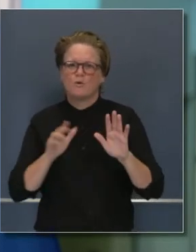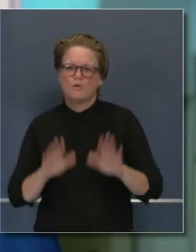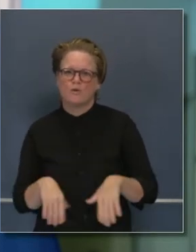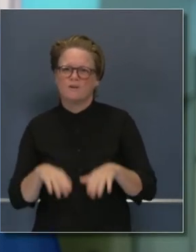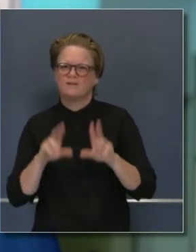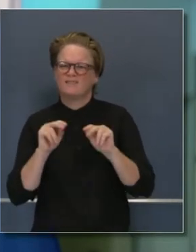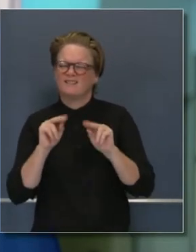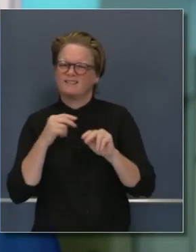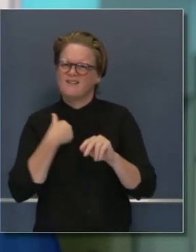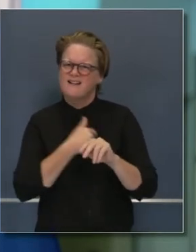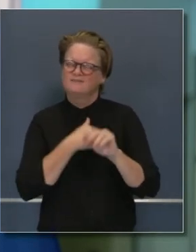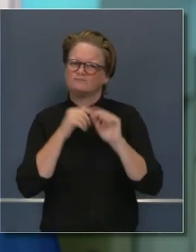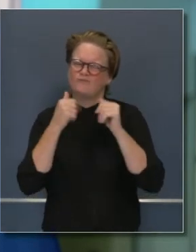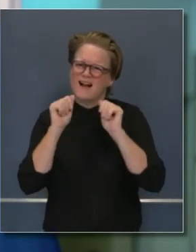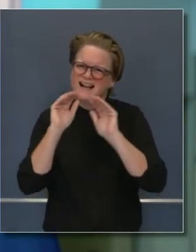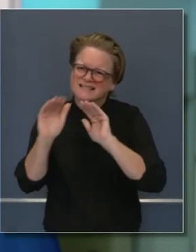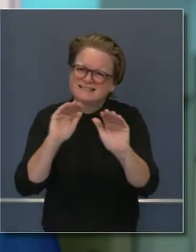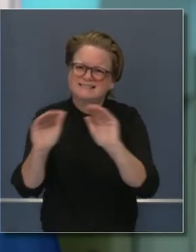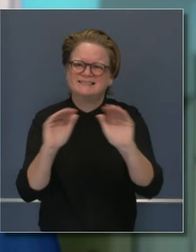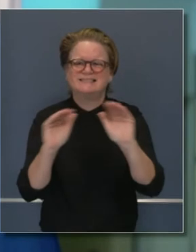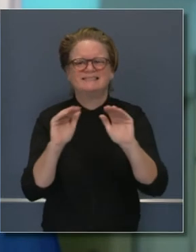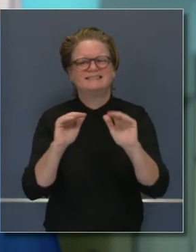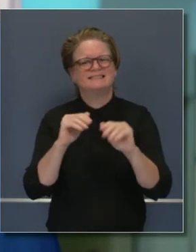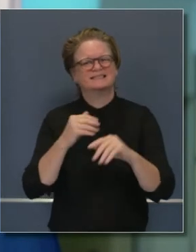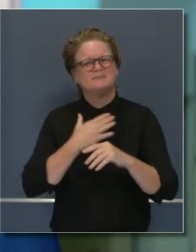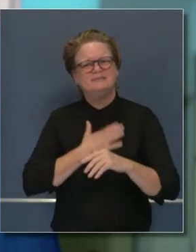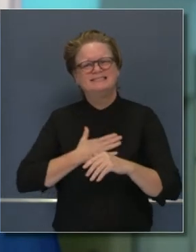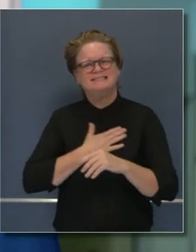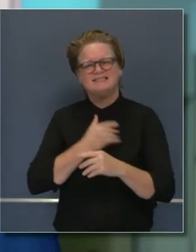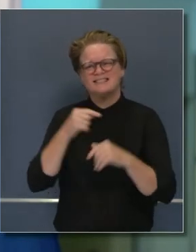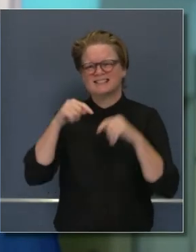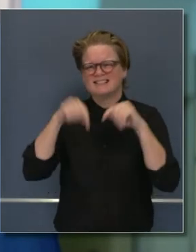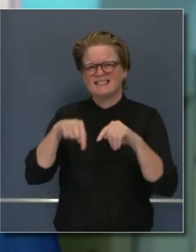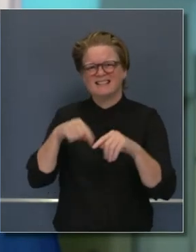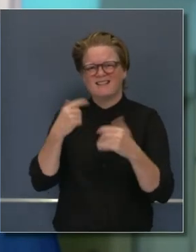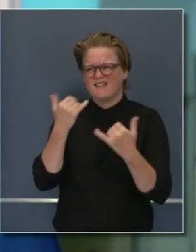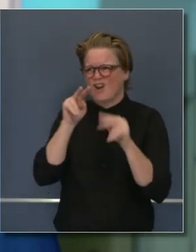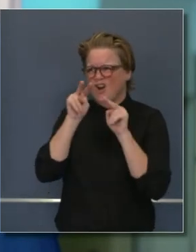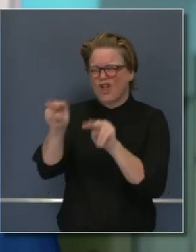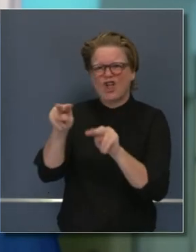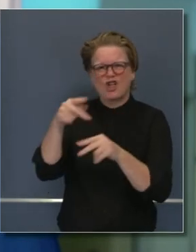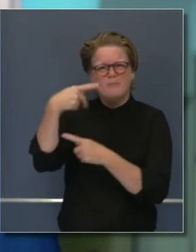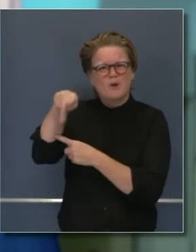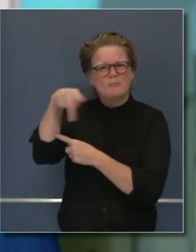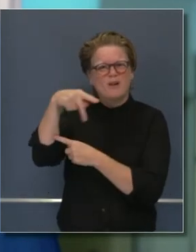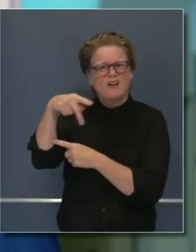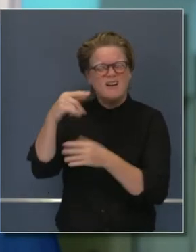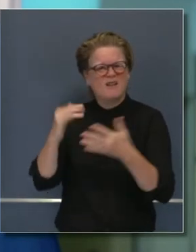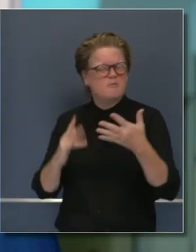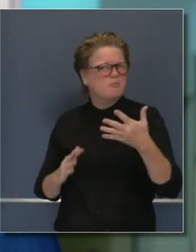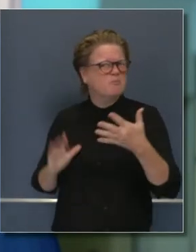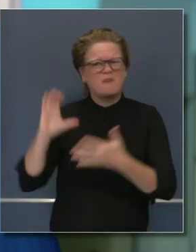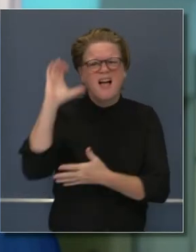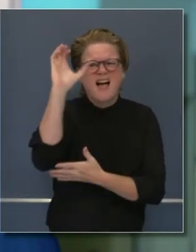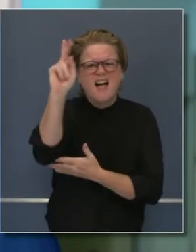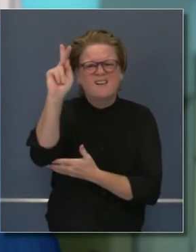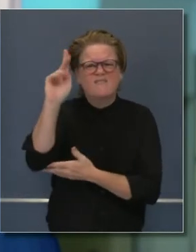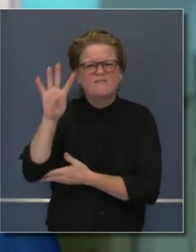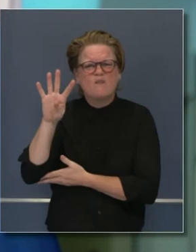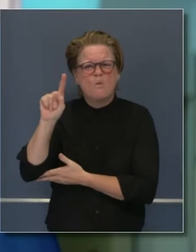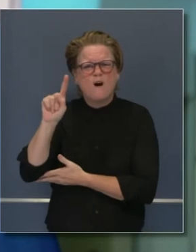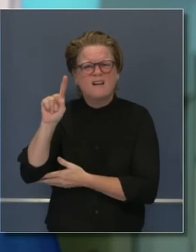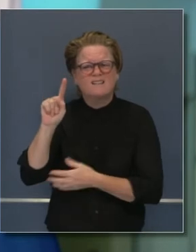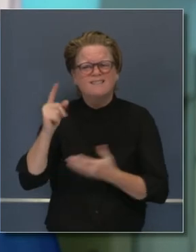agresivos de lo que hemos sido con el anuncio de hoy, con 40 condados en un nivel más restrictivo.